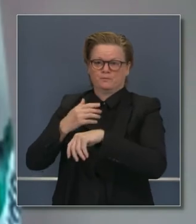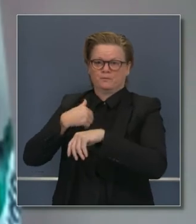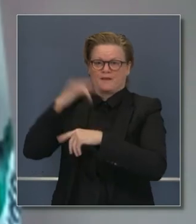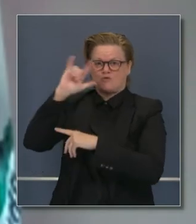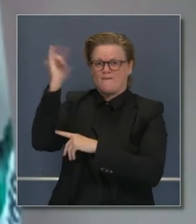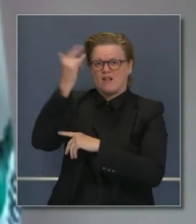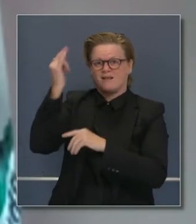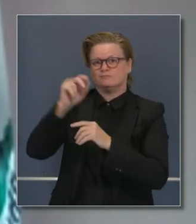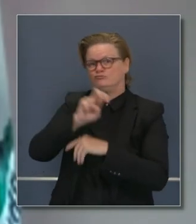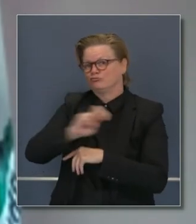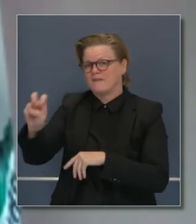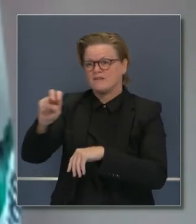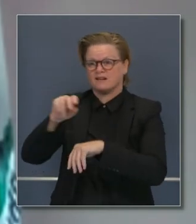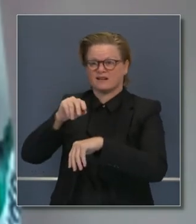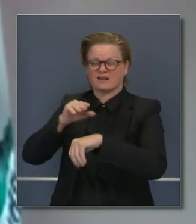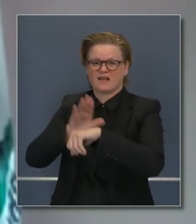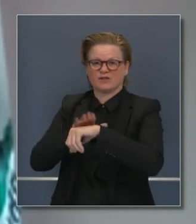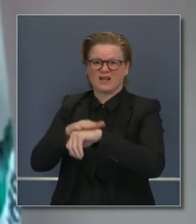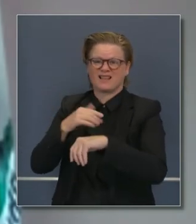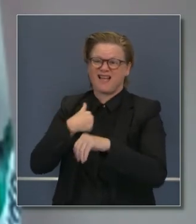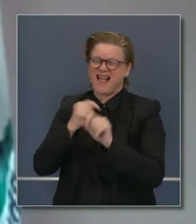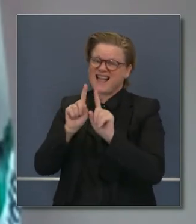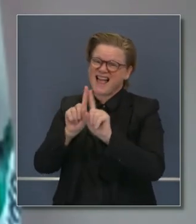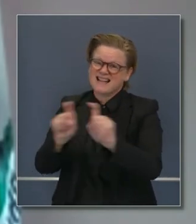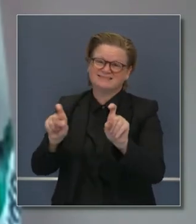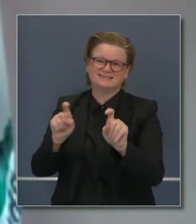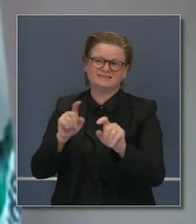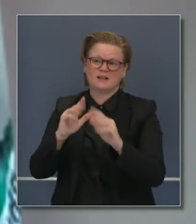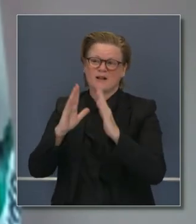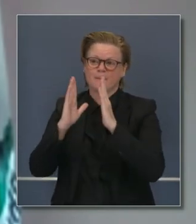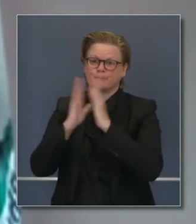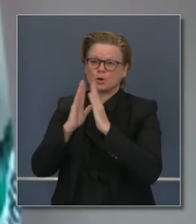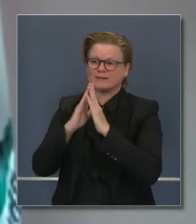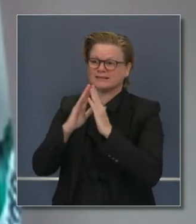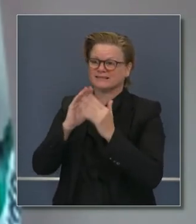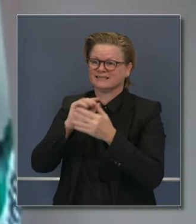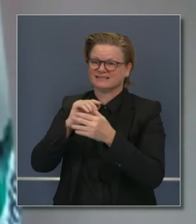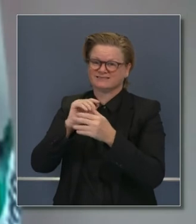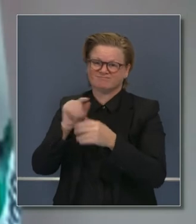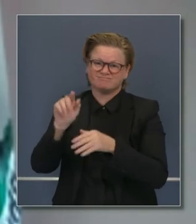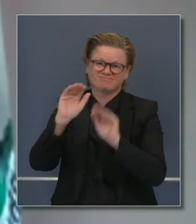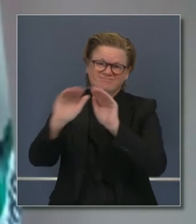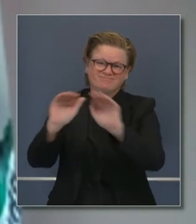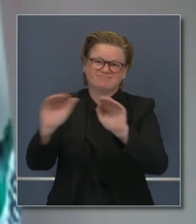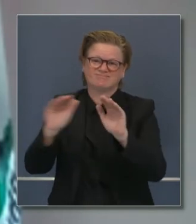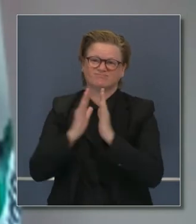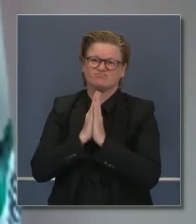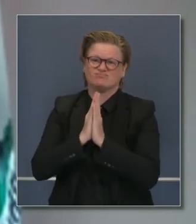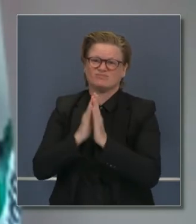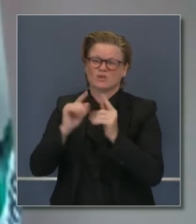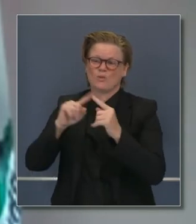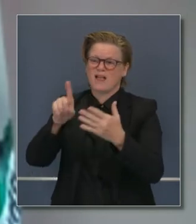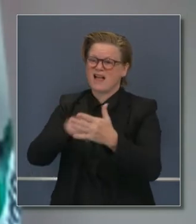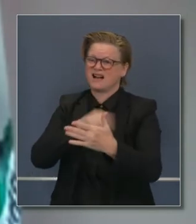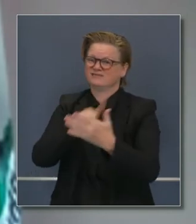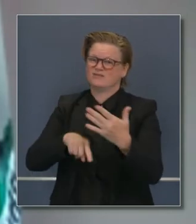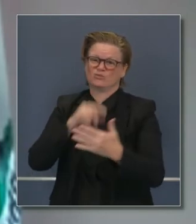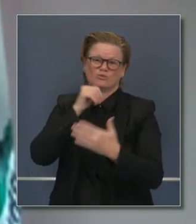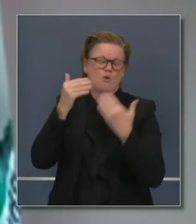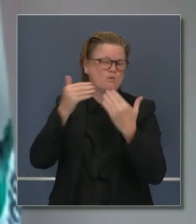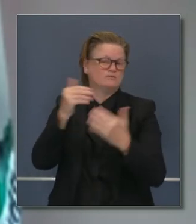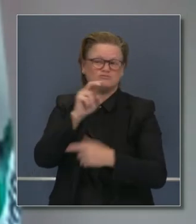aspecto consultorio es de decirles, pedirles a nuestra comunidad que consideren cancelar sus planes y de no viajar.